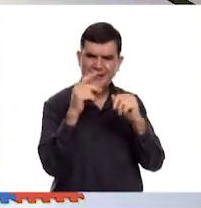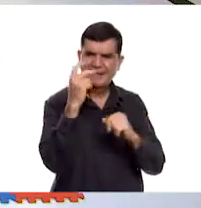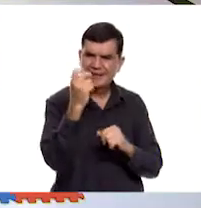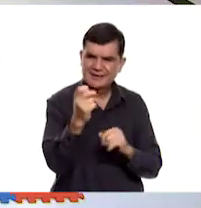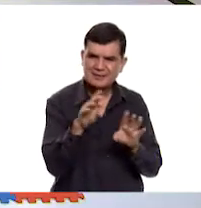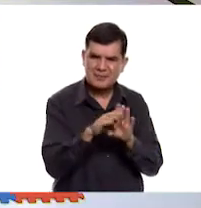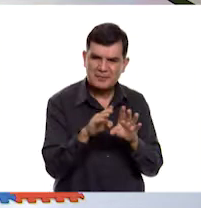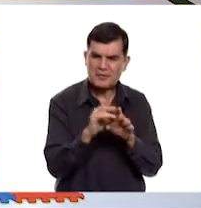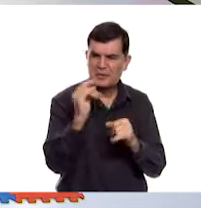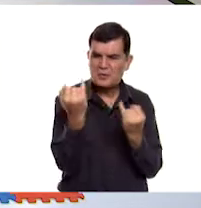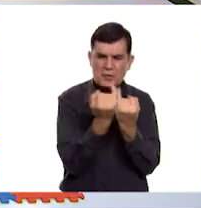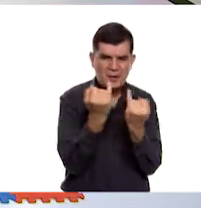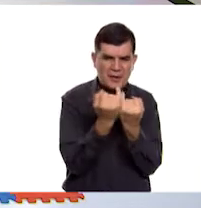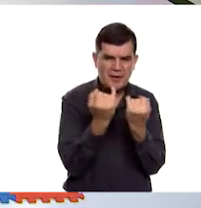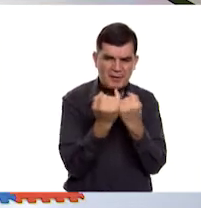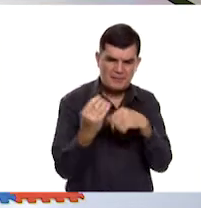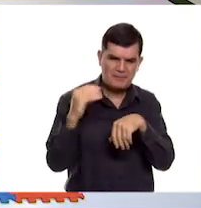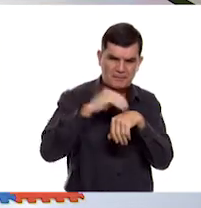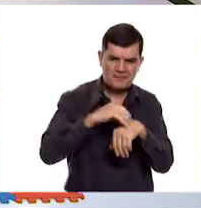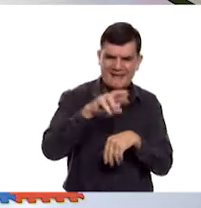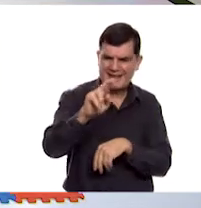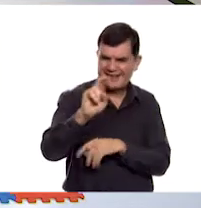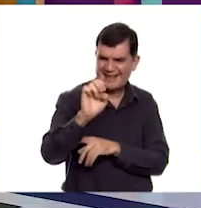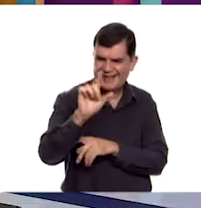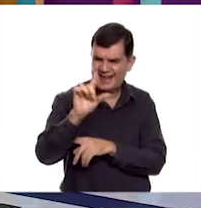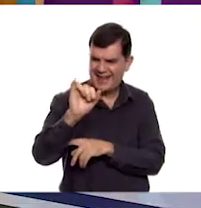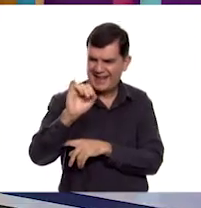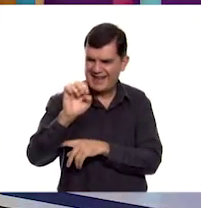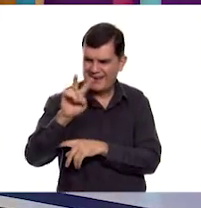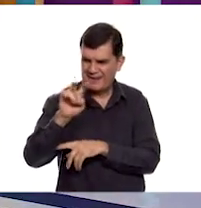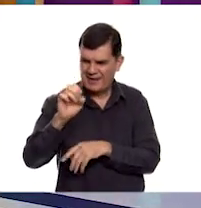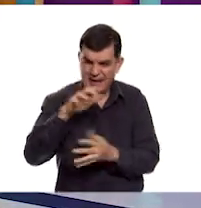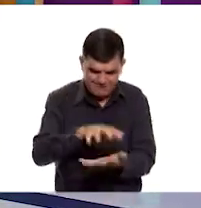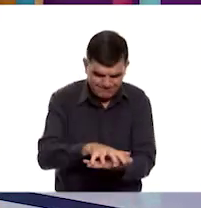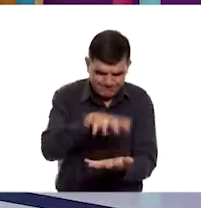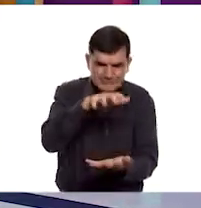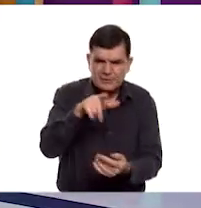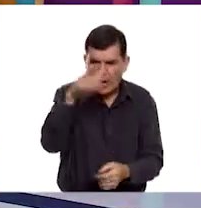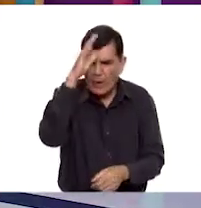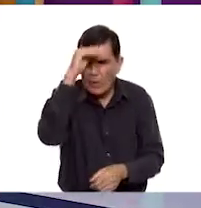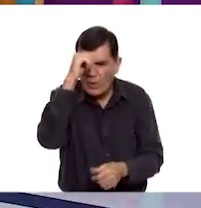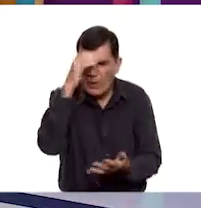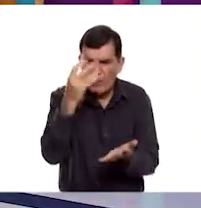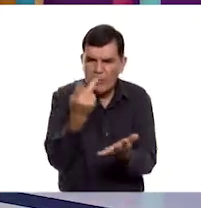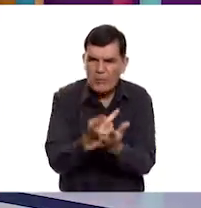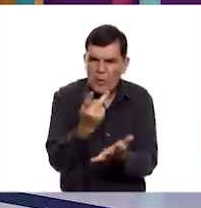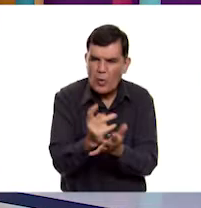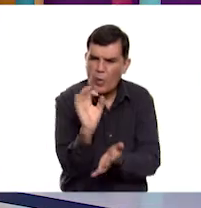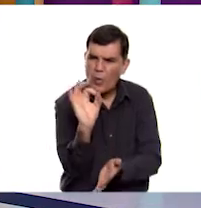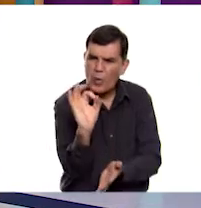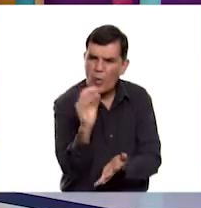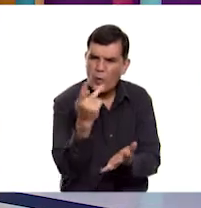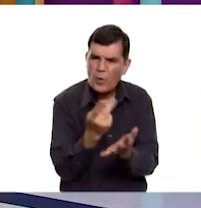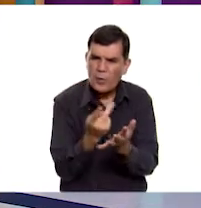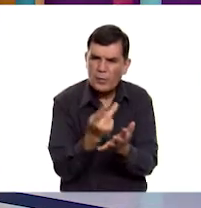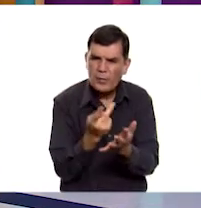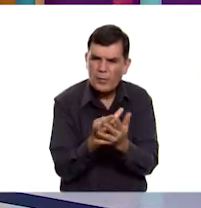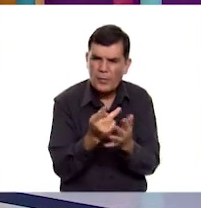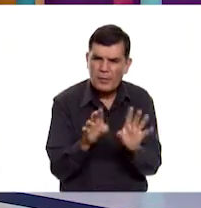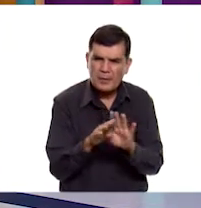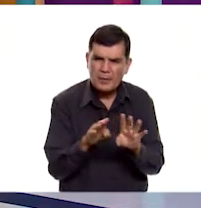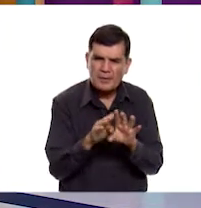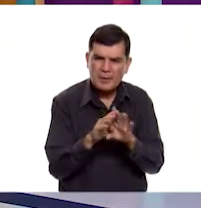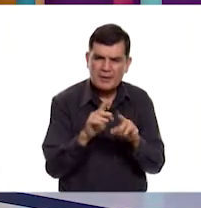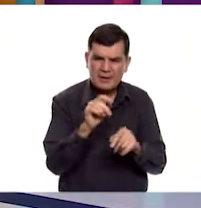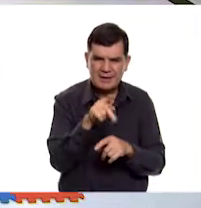vimos algo sobre el relieve. Así es. Y también con las monedas. ¿Te acuerdas cuando vimos la moneda de la máscara de